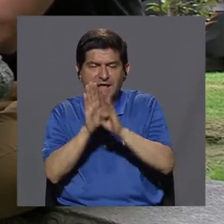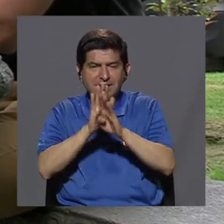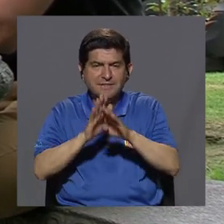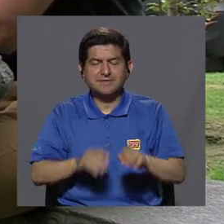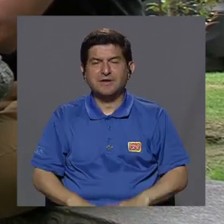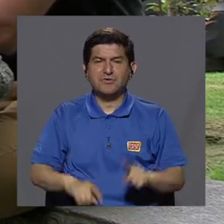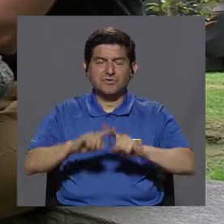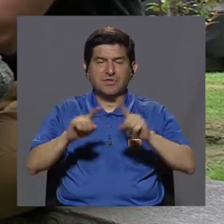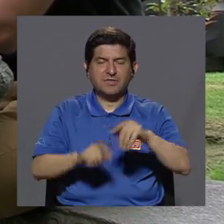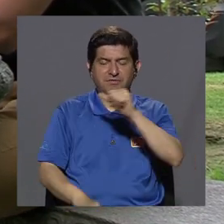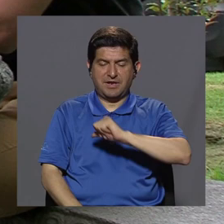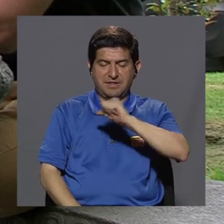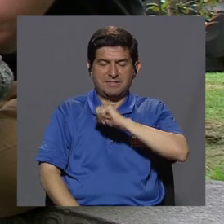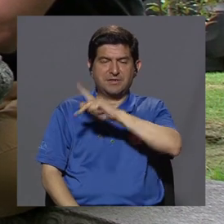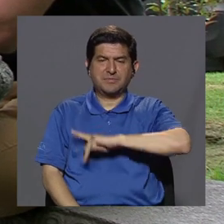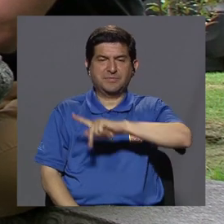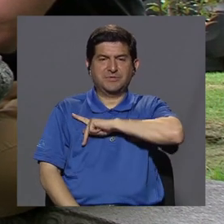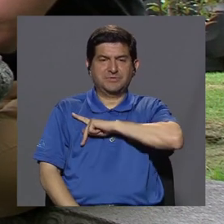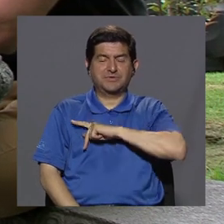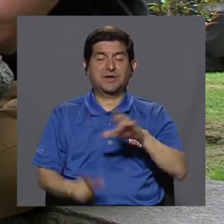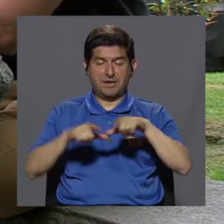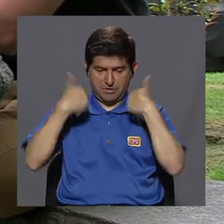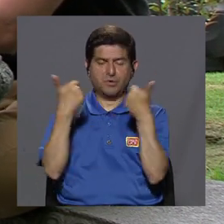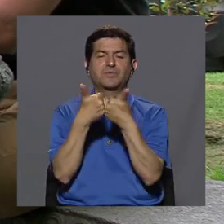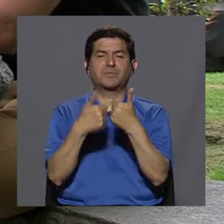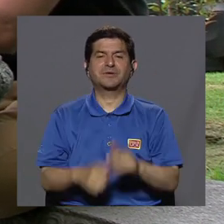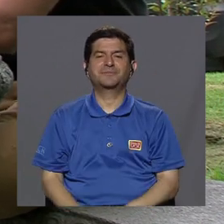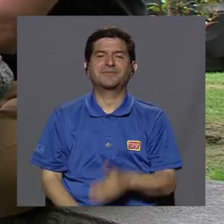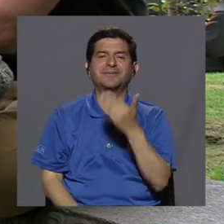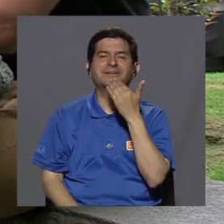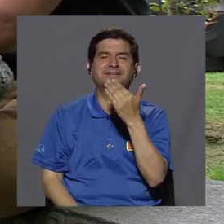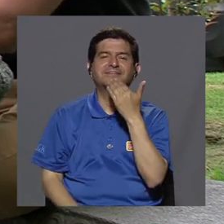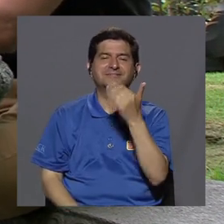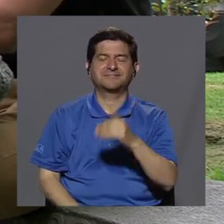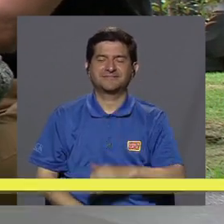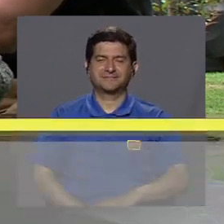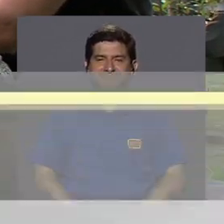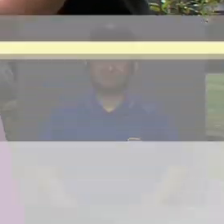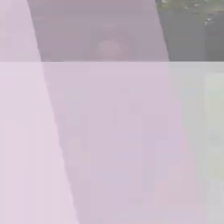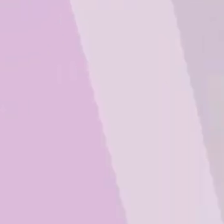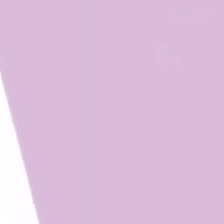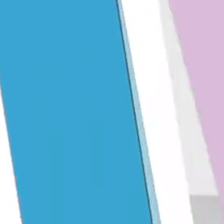desarrollo de actitudes personales y colectivas. Muchas gracias. A usted las gracias.